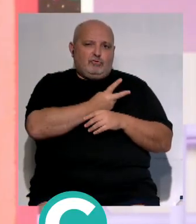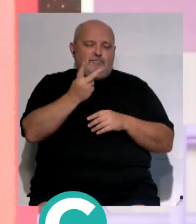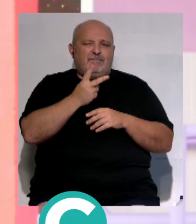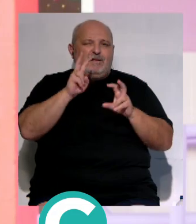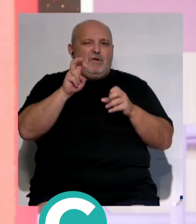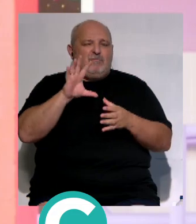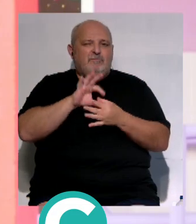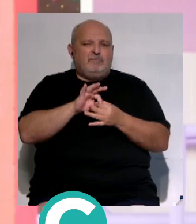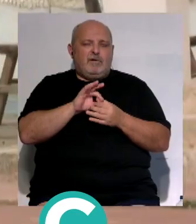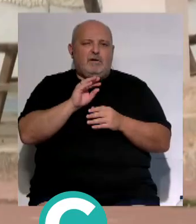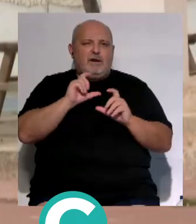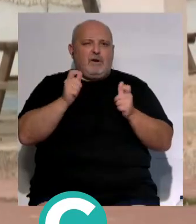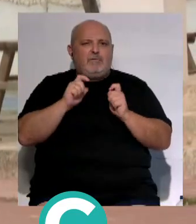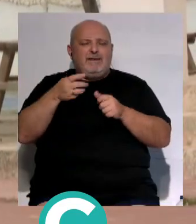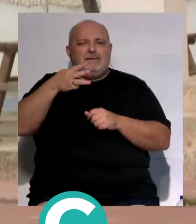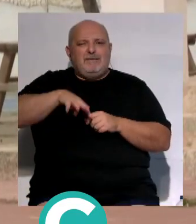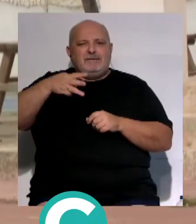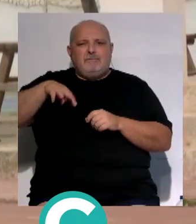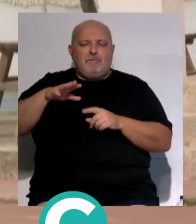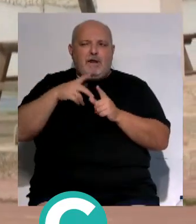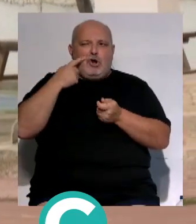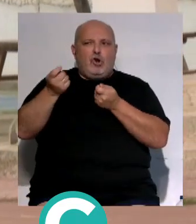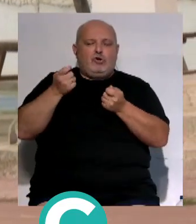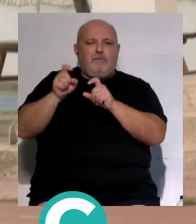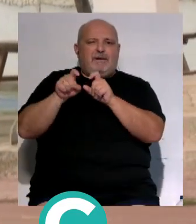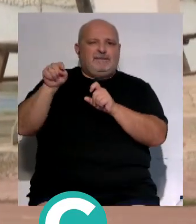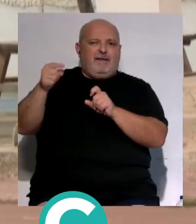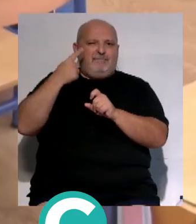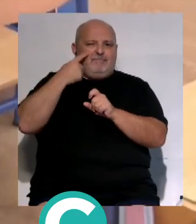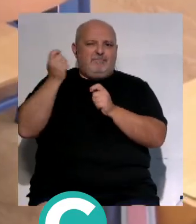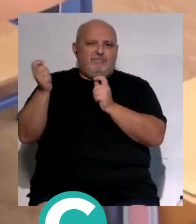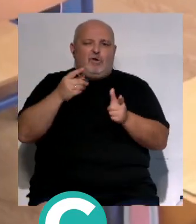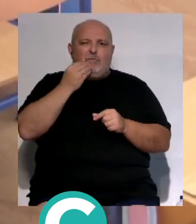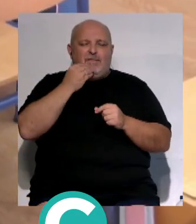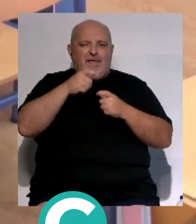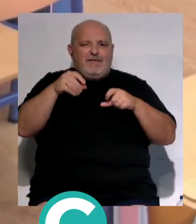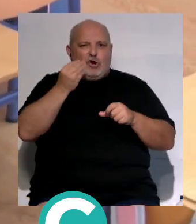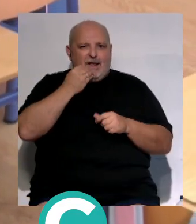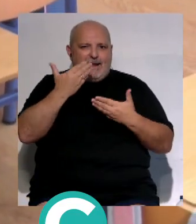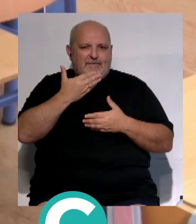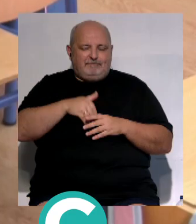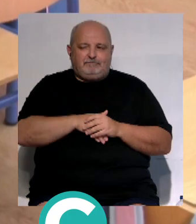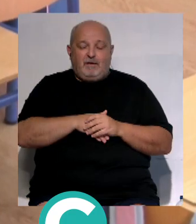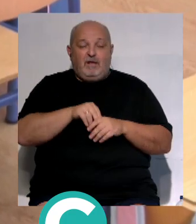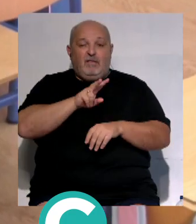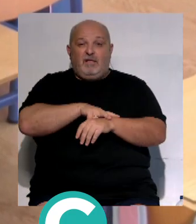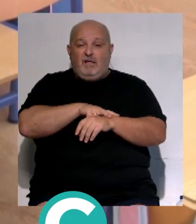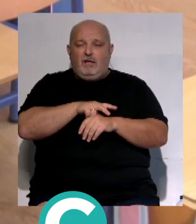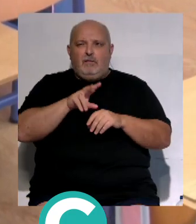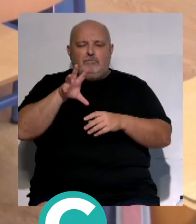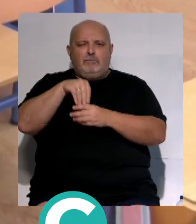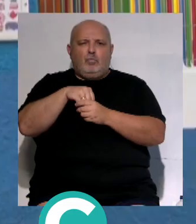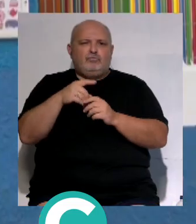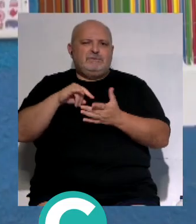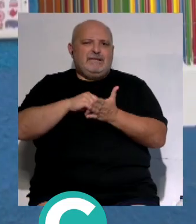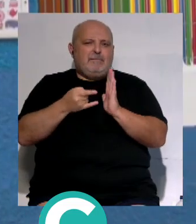consistente en mantener reuniones trimestrales para un seguimiento del buen funcionamiento de los comedores. Según ha informado la delegada, va a implantar